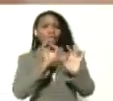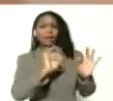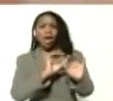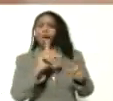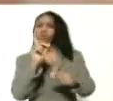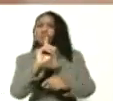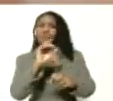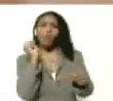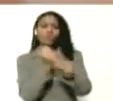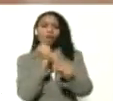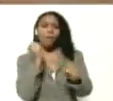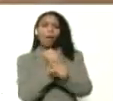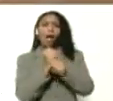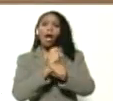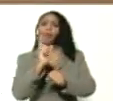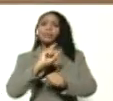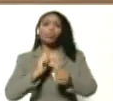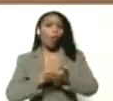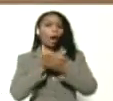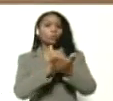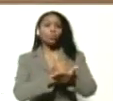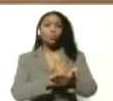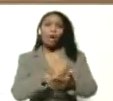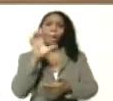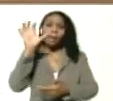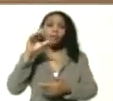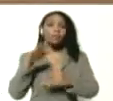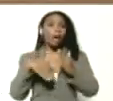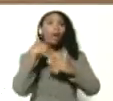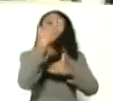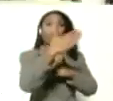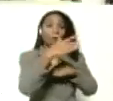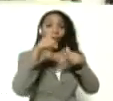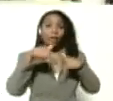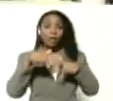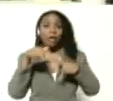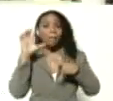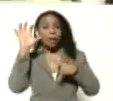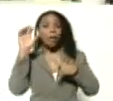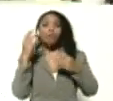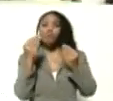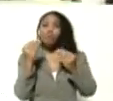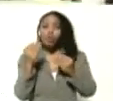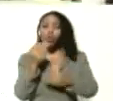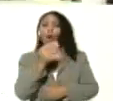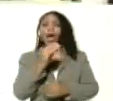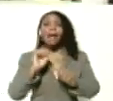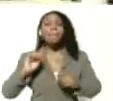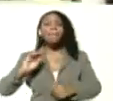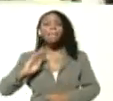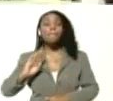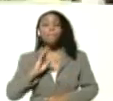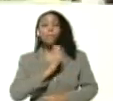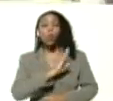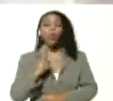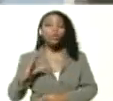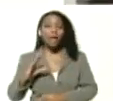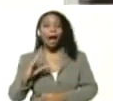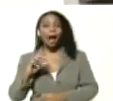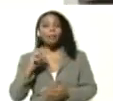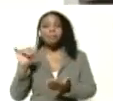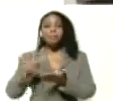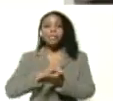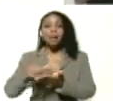trabaja, no ayuda al país. Es más, están fuera de este país. Muchos están en Bogotá, en Miami, en Europa. Lo que están